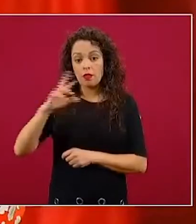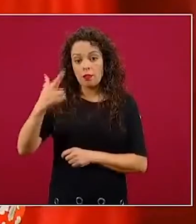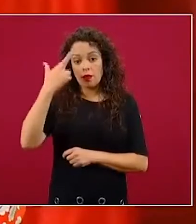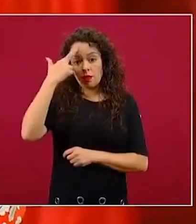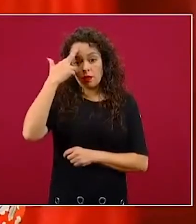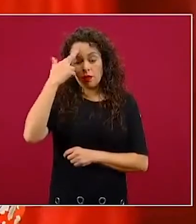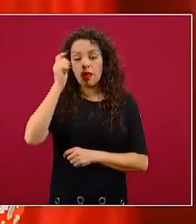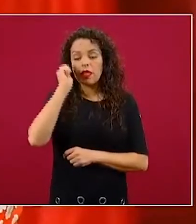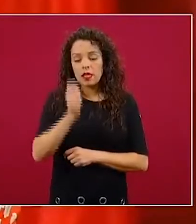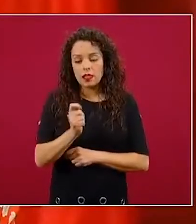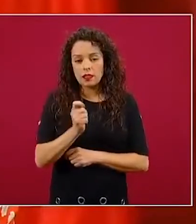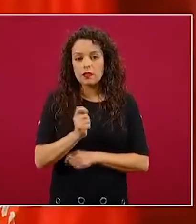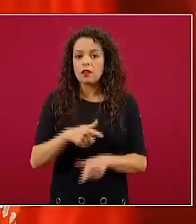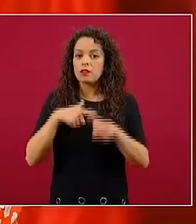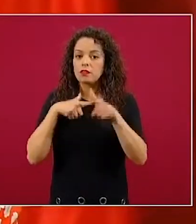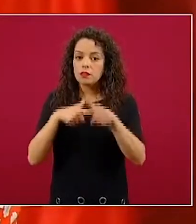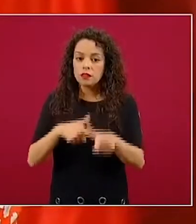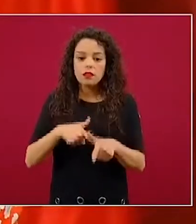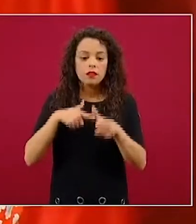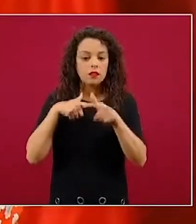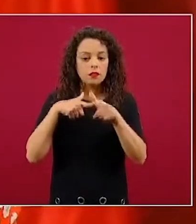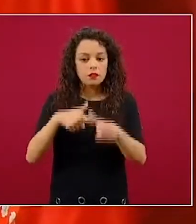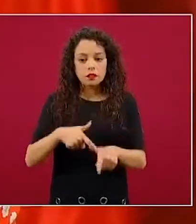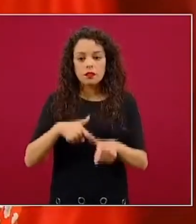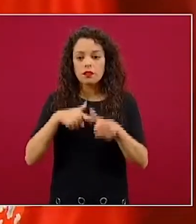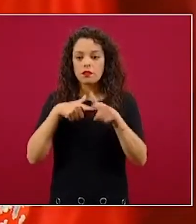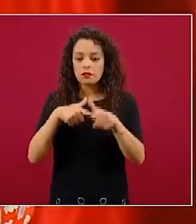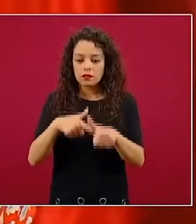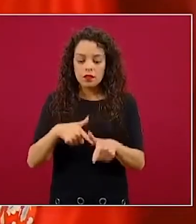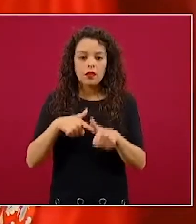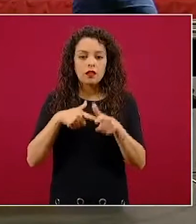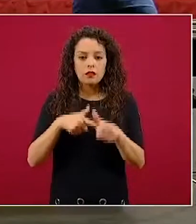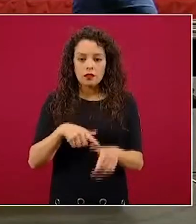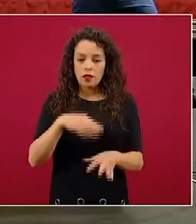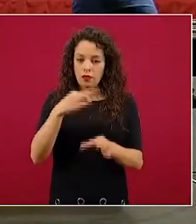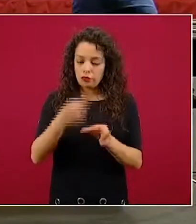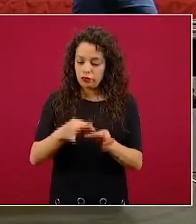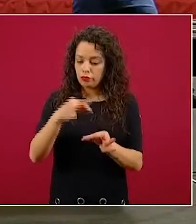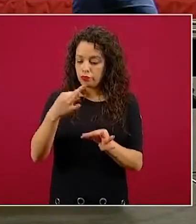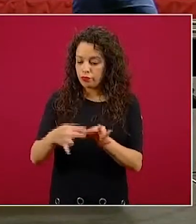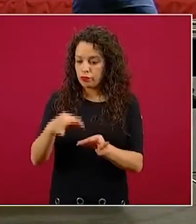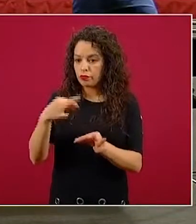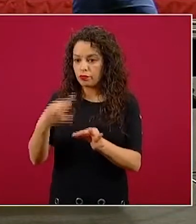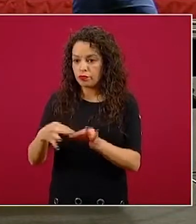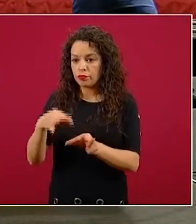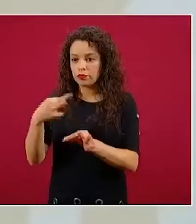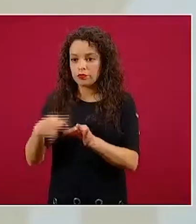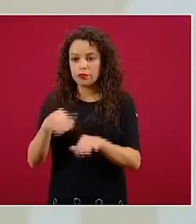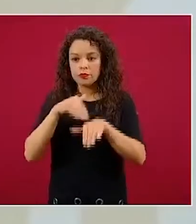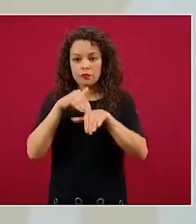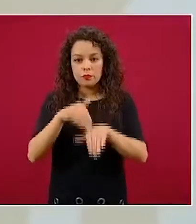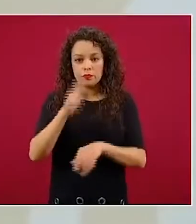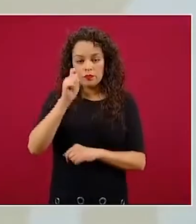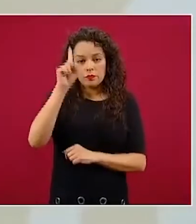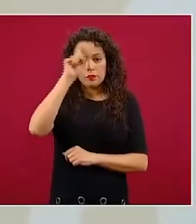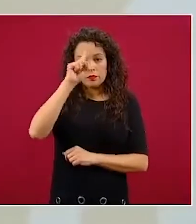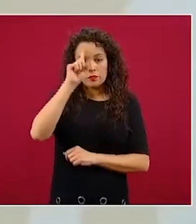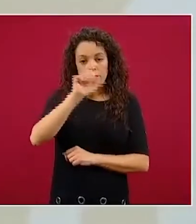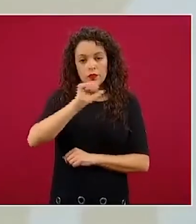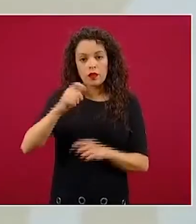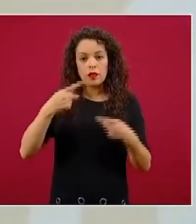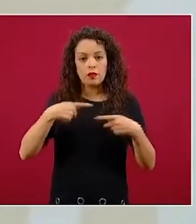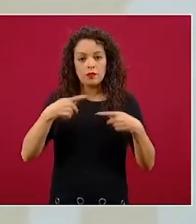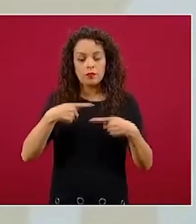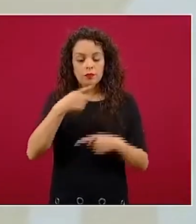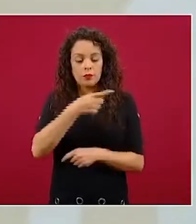seguir siguiendo de manera puntual las recomendaciones de las autoridades sanitarias. Juntos, de